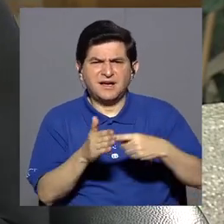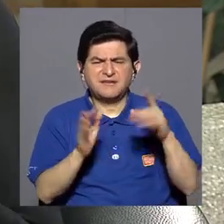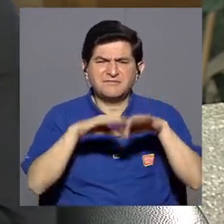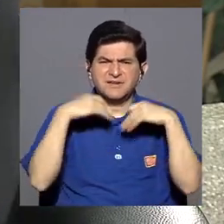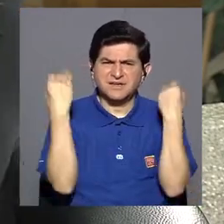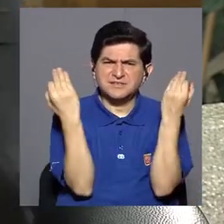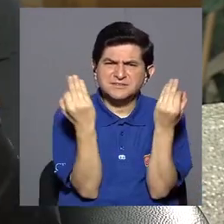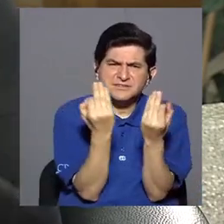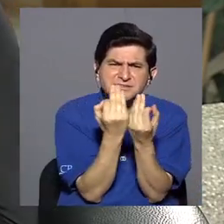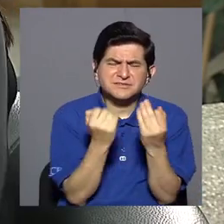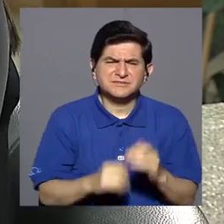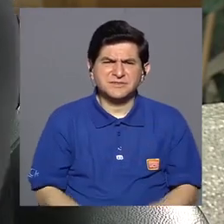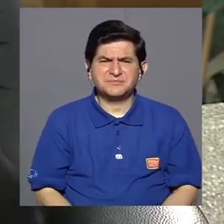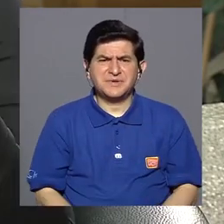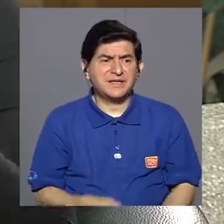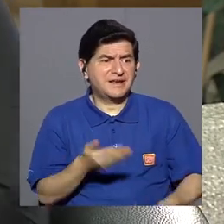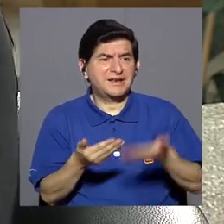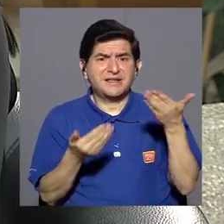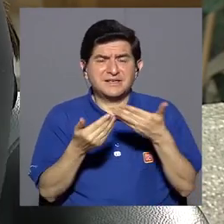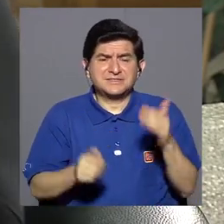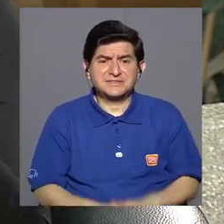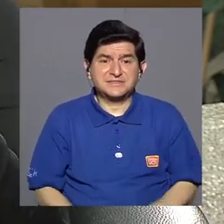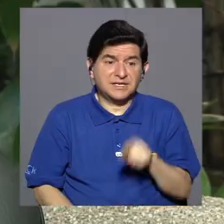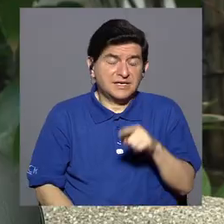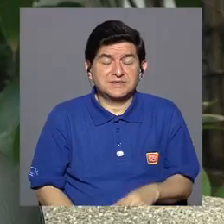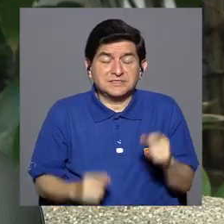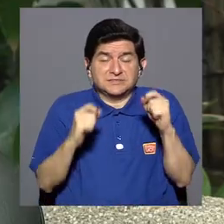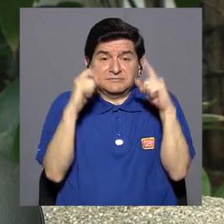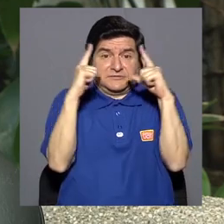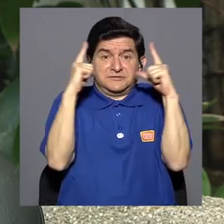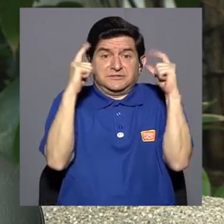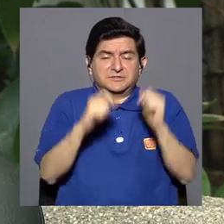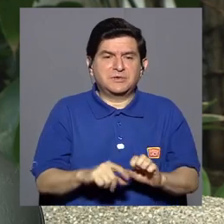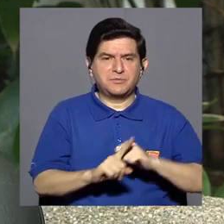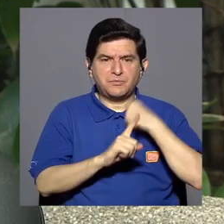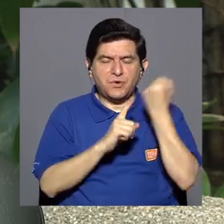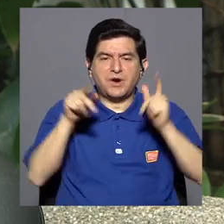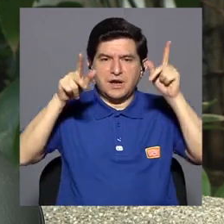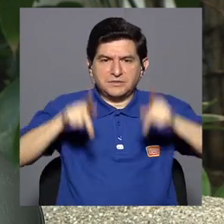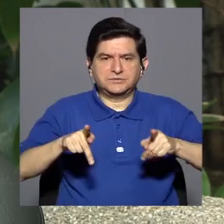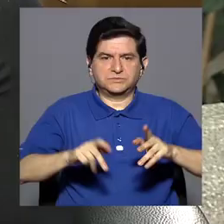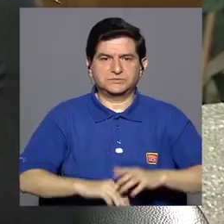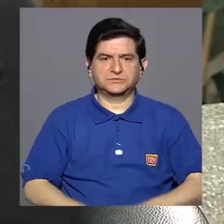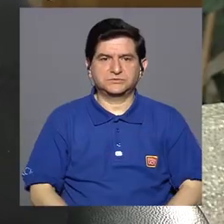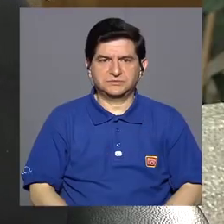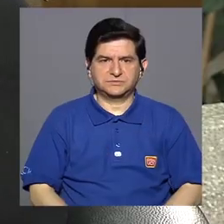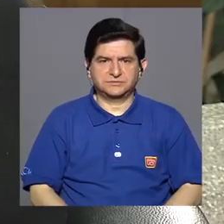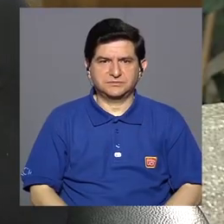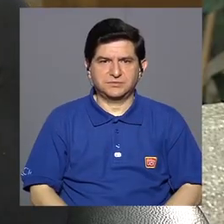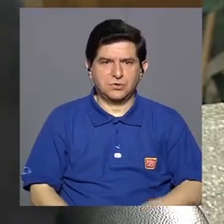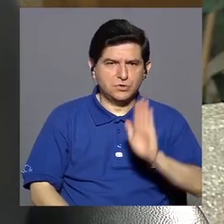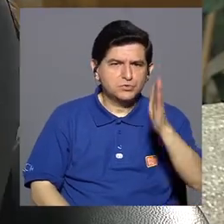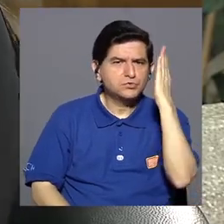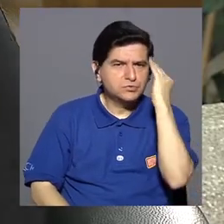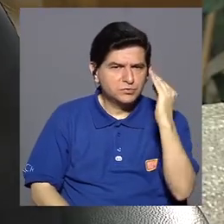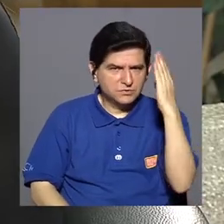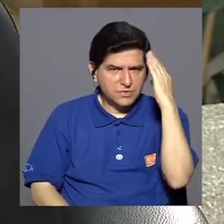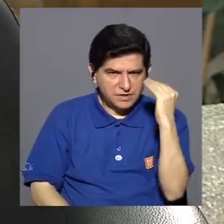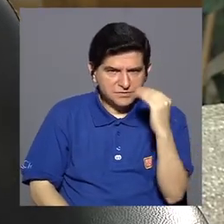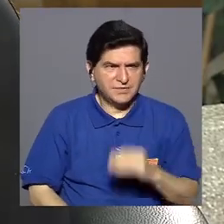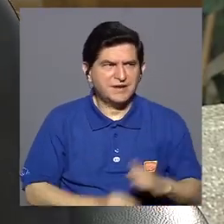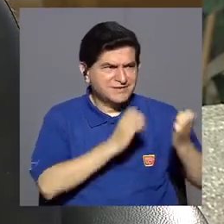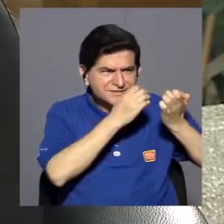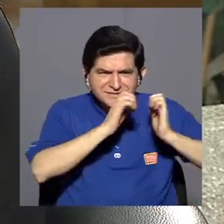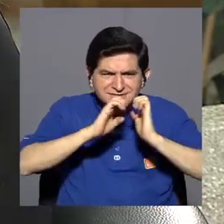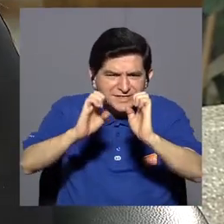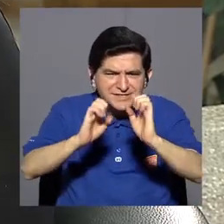encontramos familias que están casi convulsionando frente a la situación del paciente. ¿Verdad? Según su experiencia,